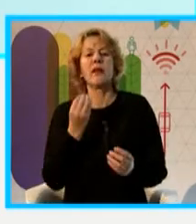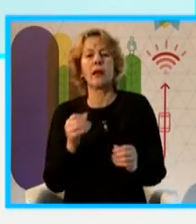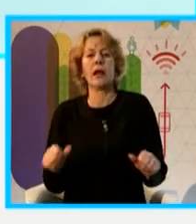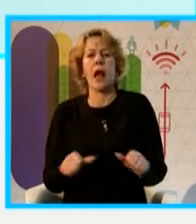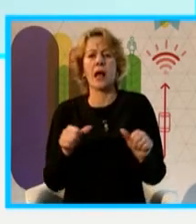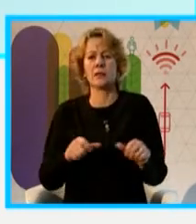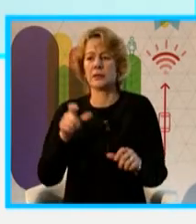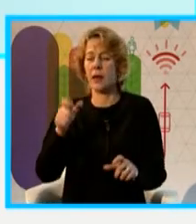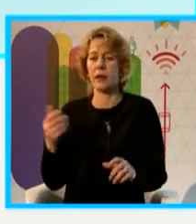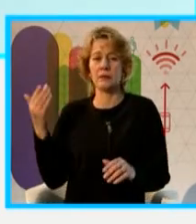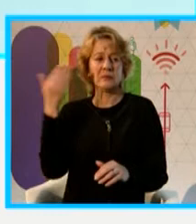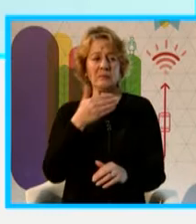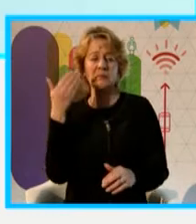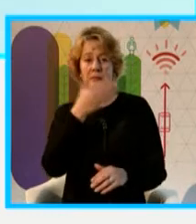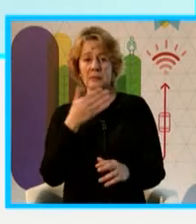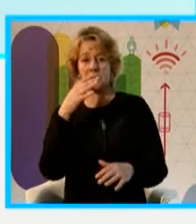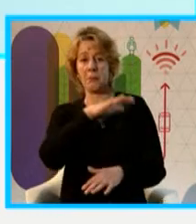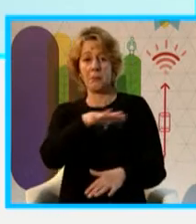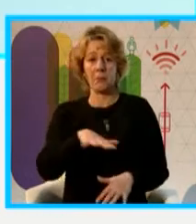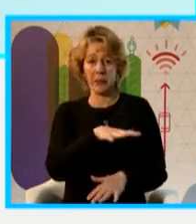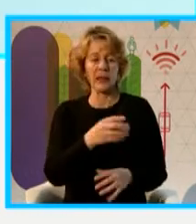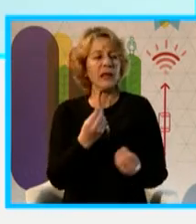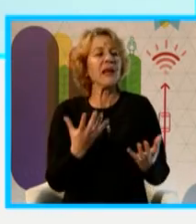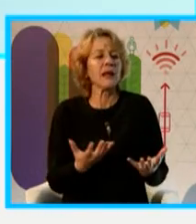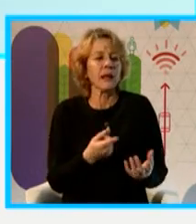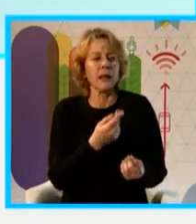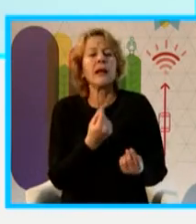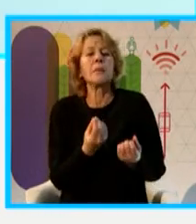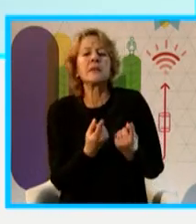la gente en el parque y qué es lo que quiere hacer.